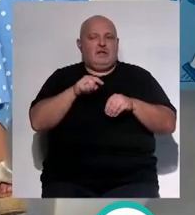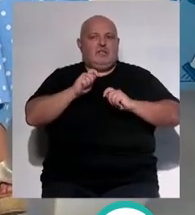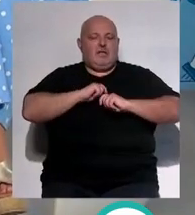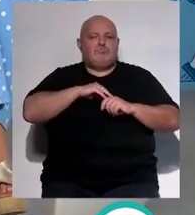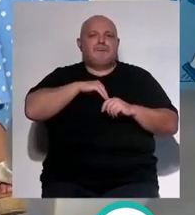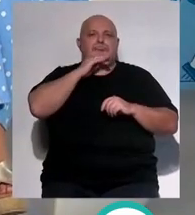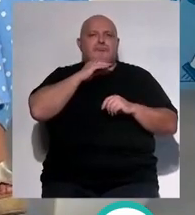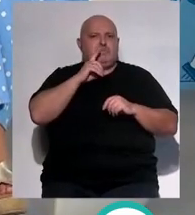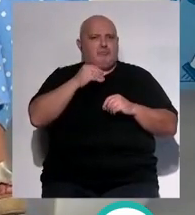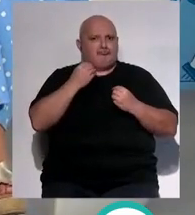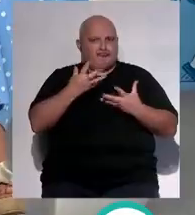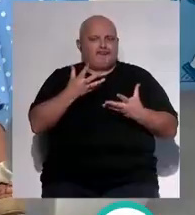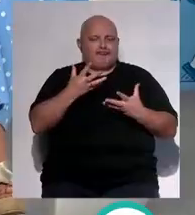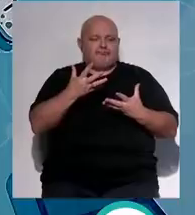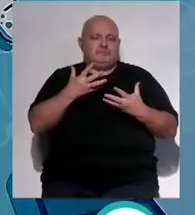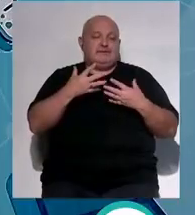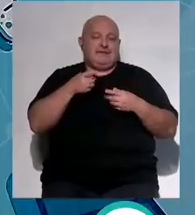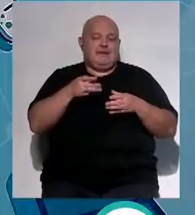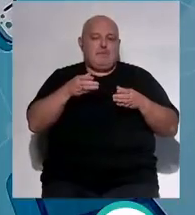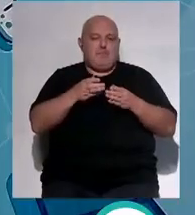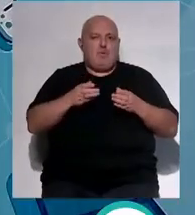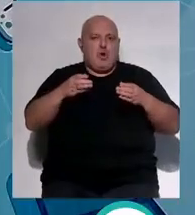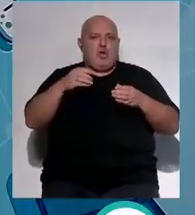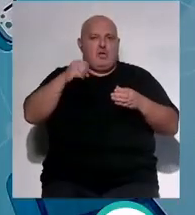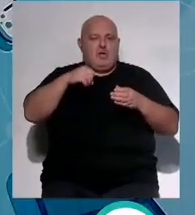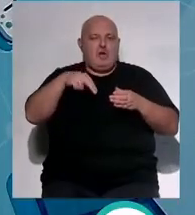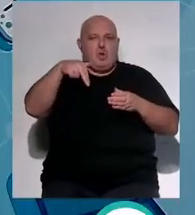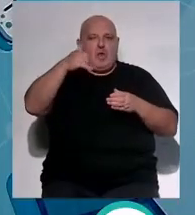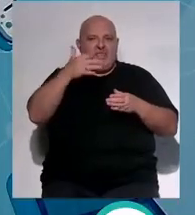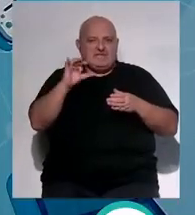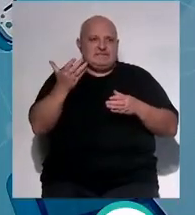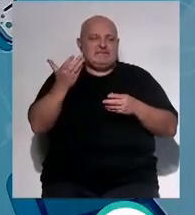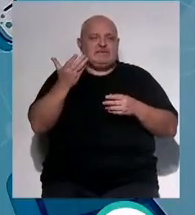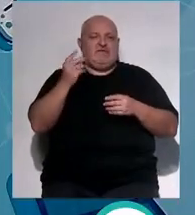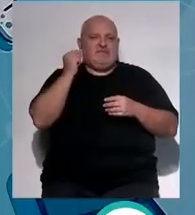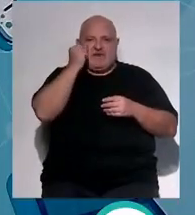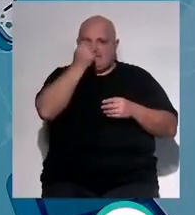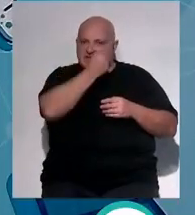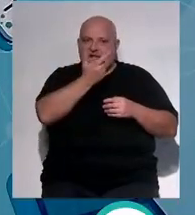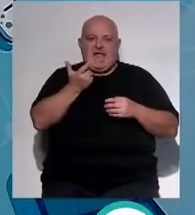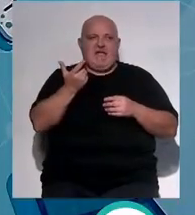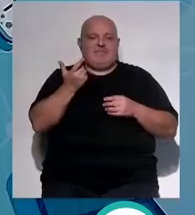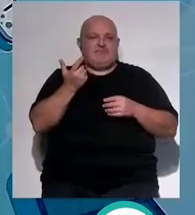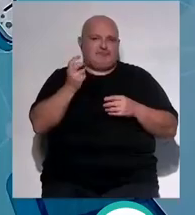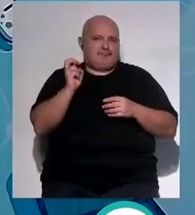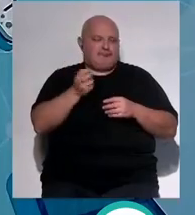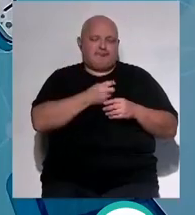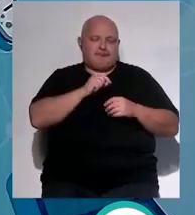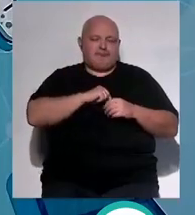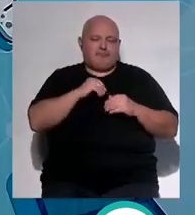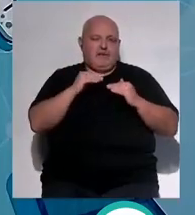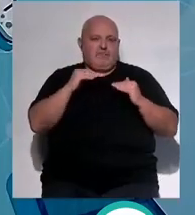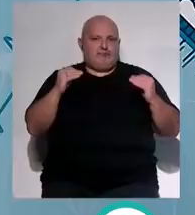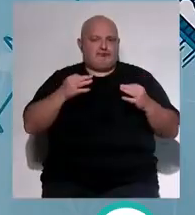saciar también un montón y yo pues en ese bol echaría unas cuantas nueces y unas poquitas de fresa o frambuesa y también tienes un desayuno súper